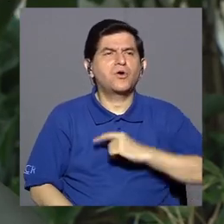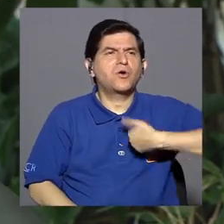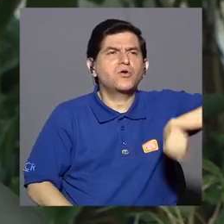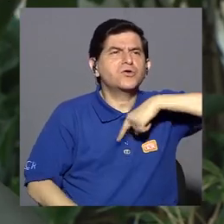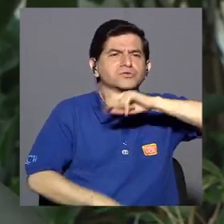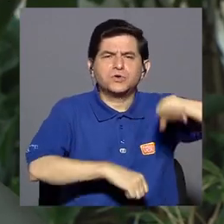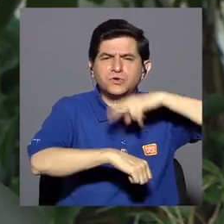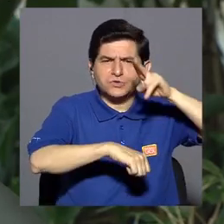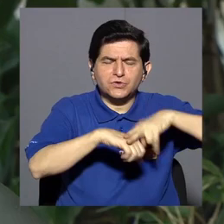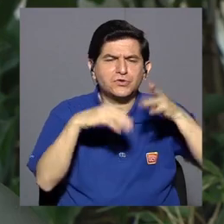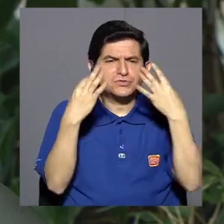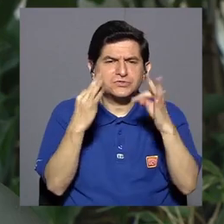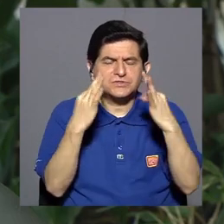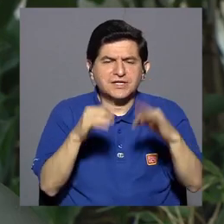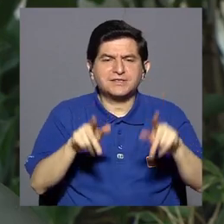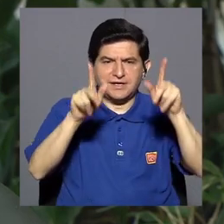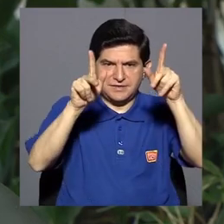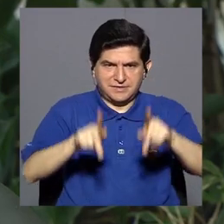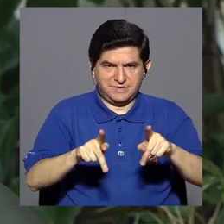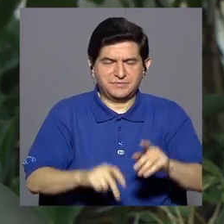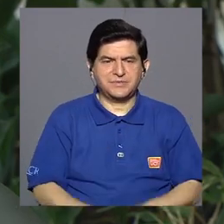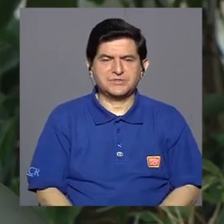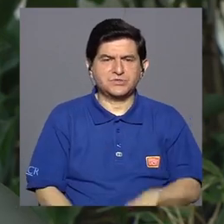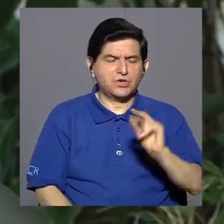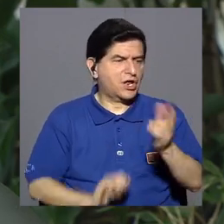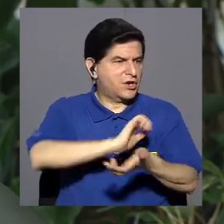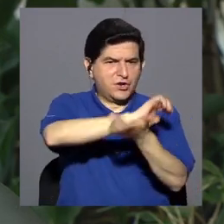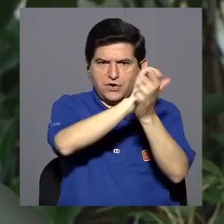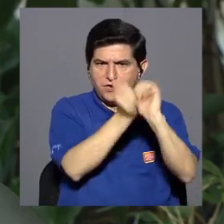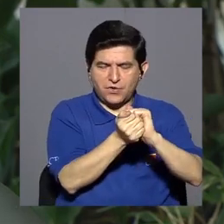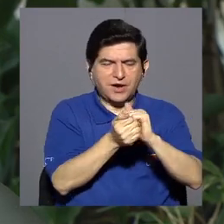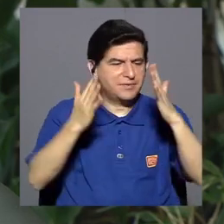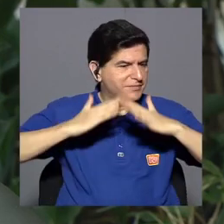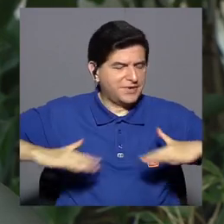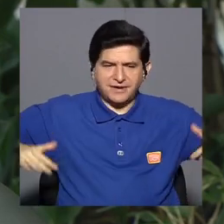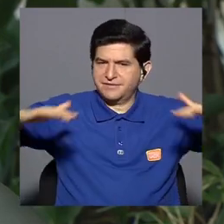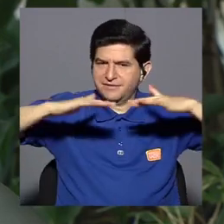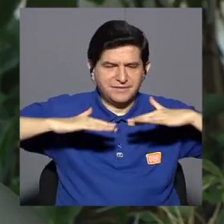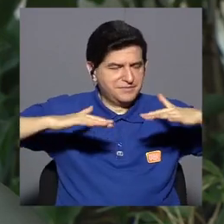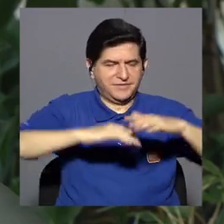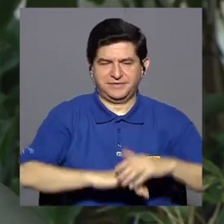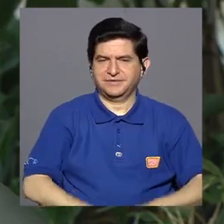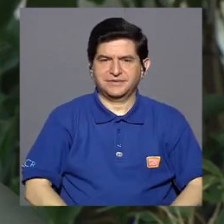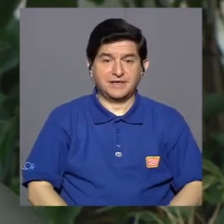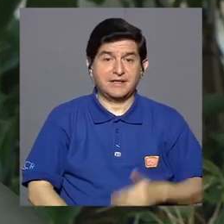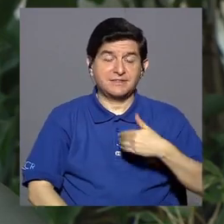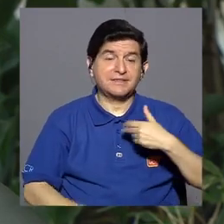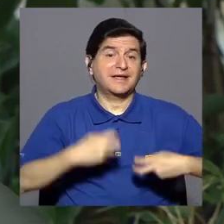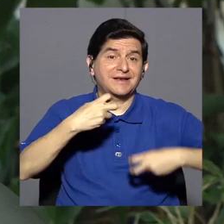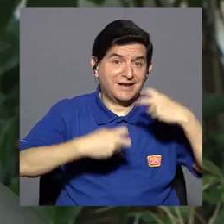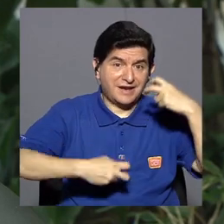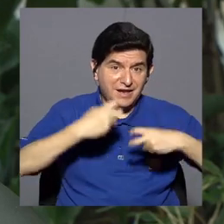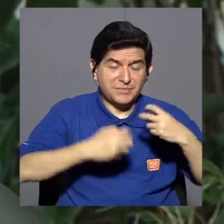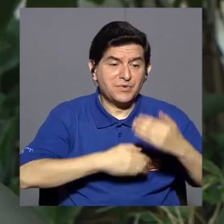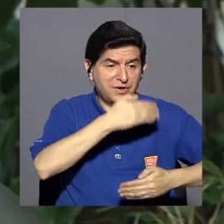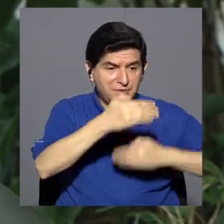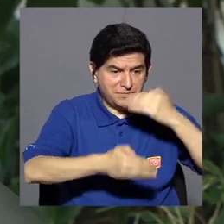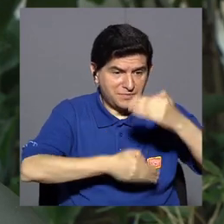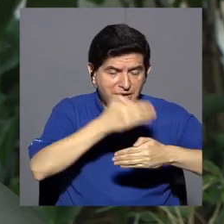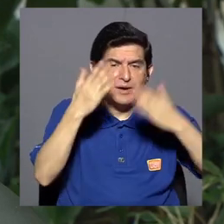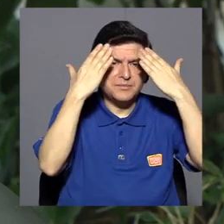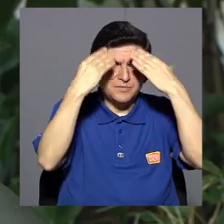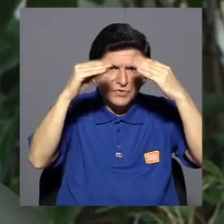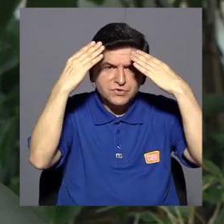nosotros generalmente tratamos de que al paciente no se le cambie mucho el medio ambiente, porque como tienes dificultad con el